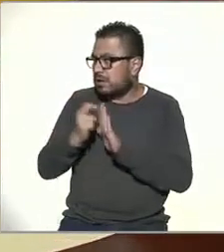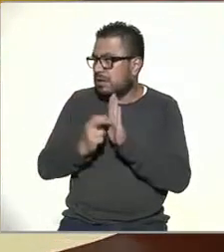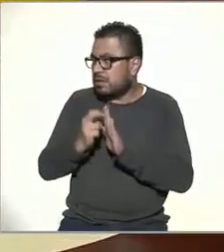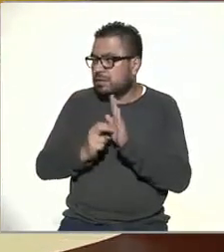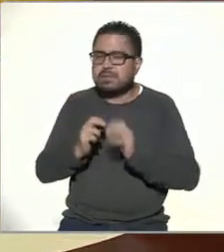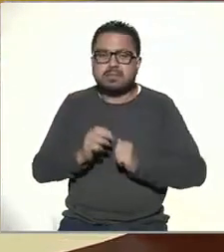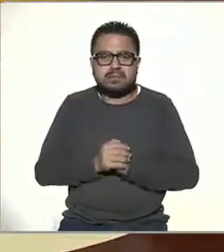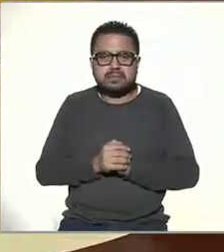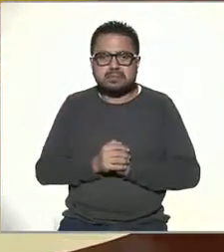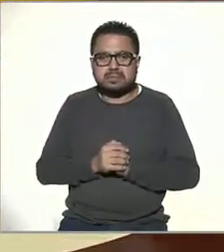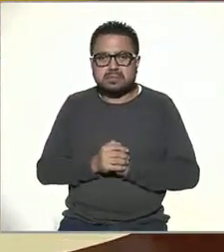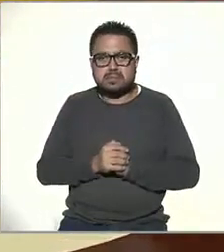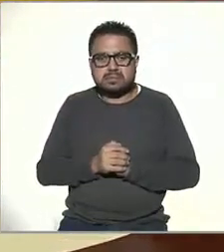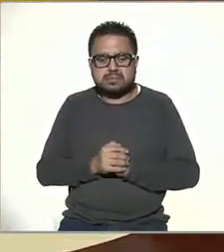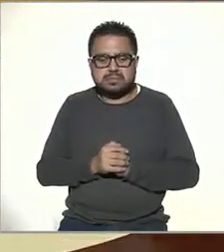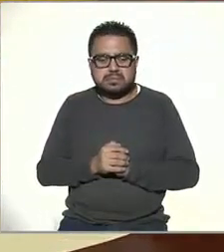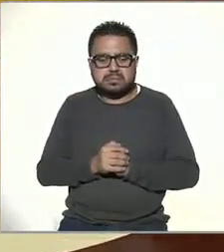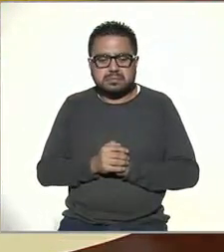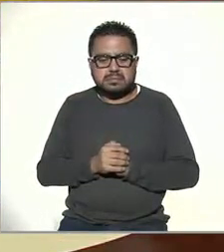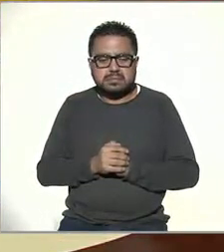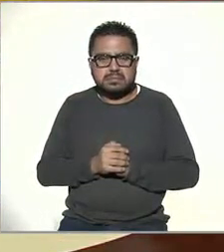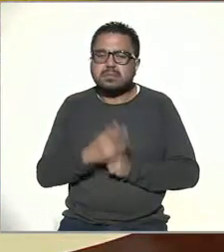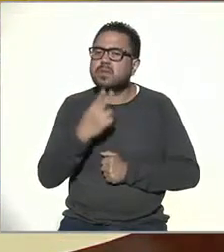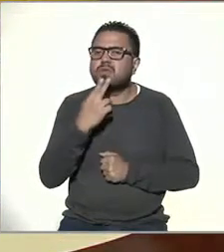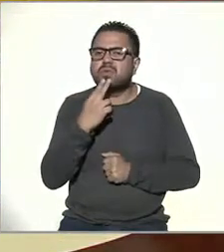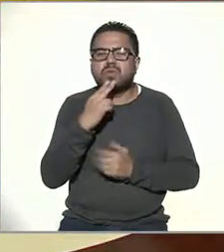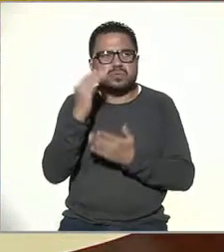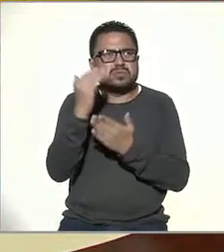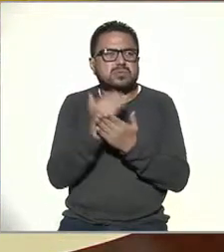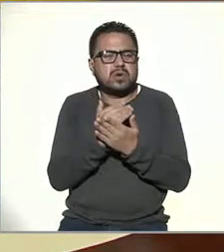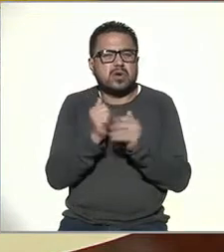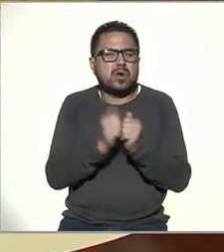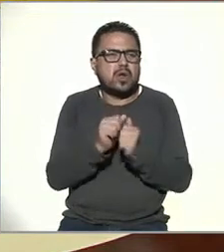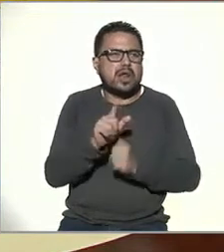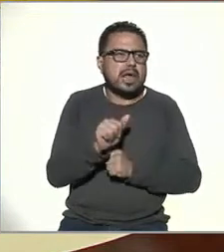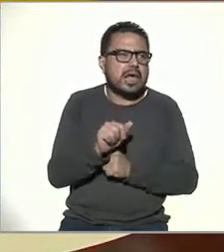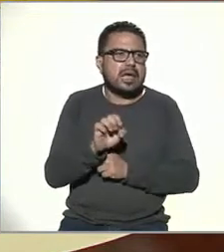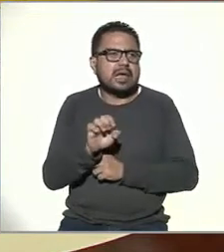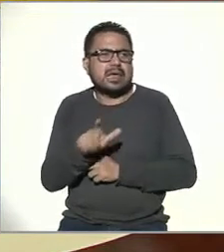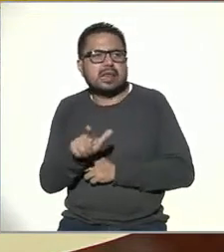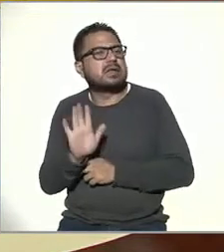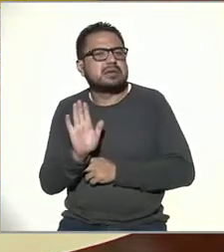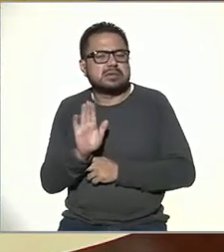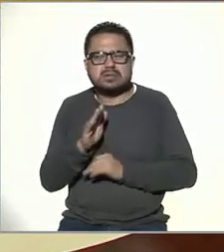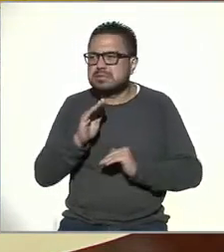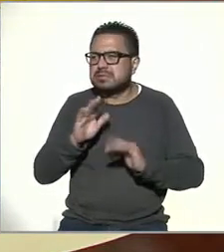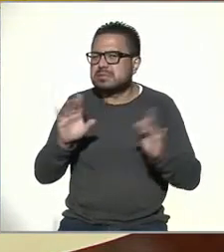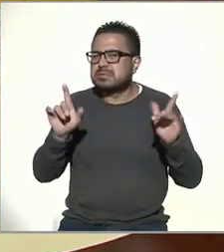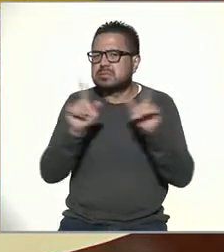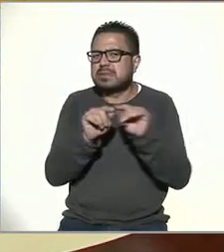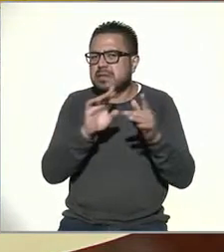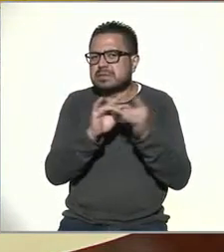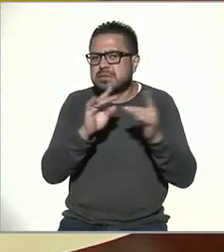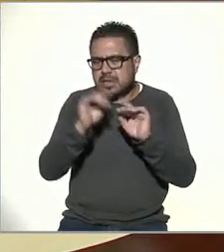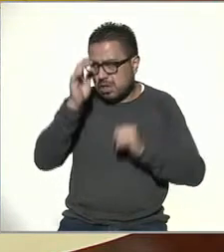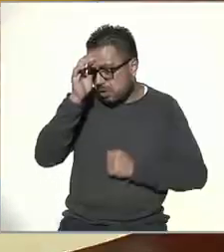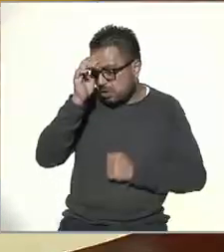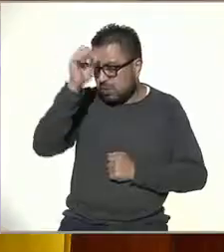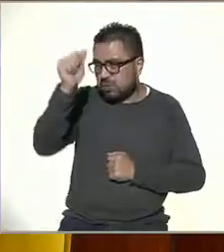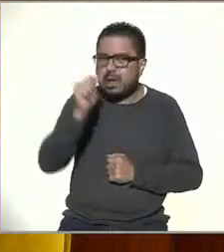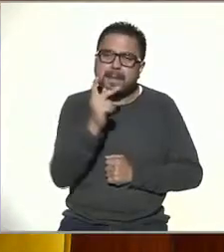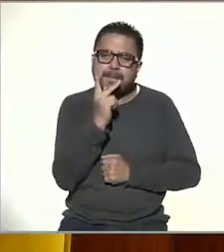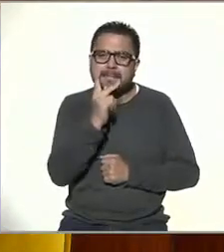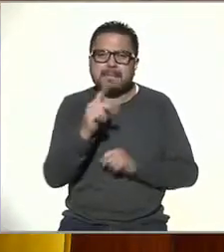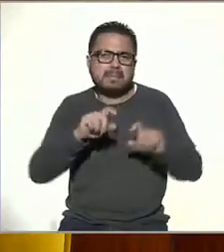Sí, realmente se utiliza poco con género. Se habla más del concepto que del... De la